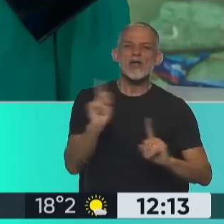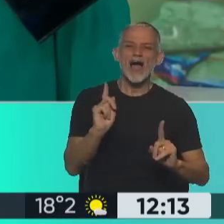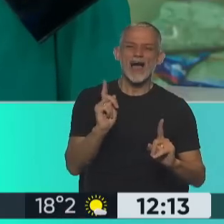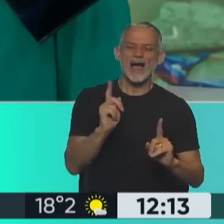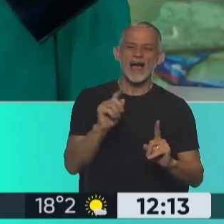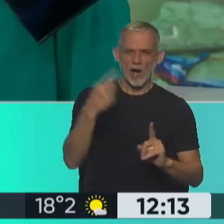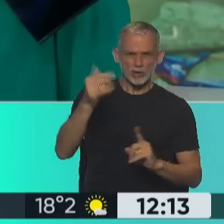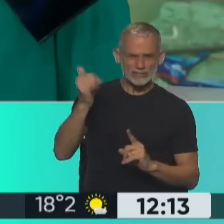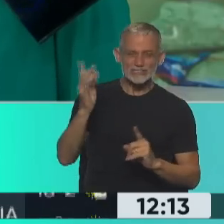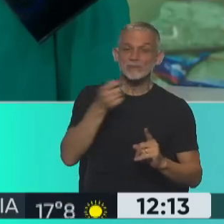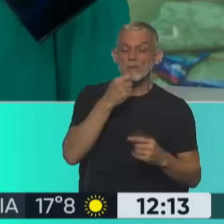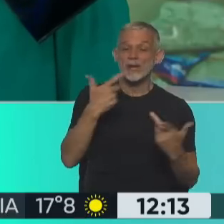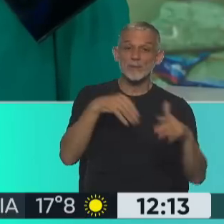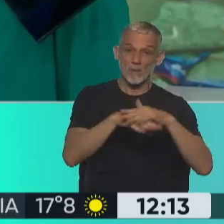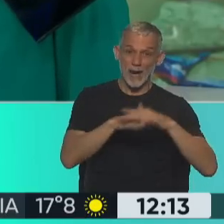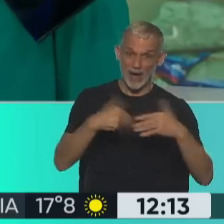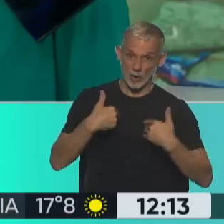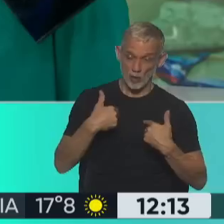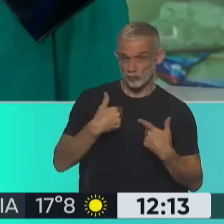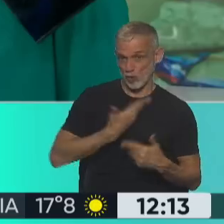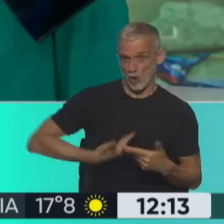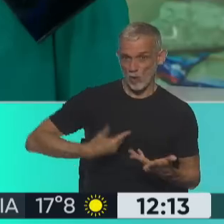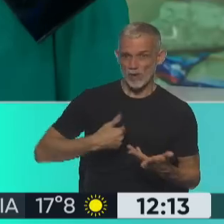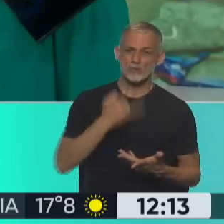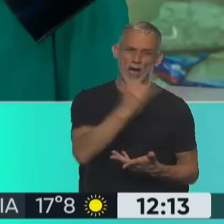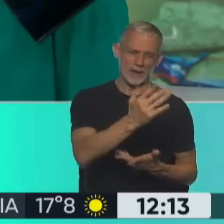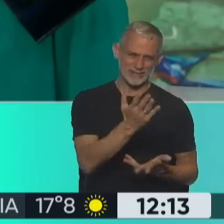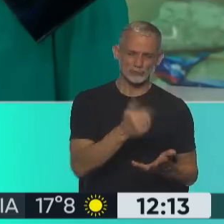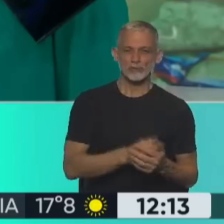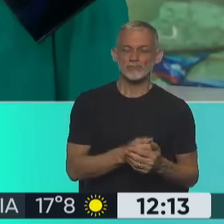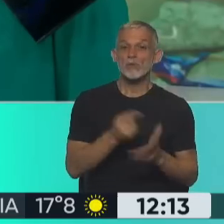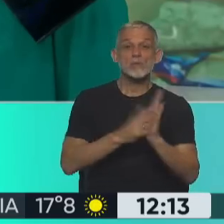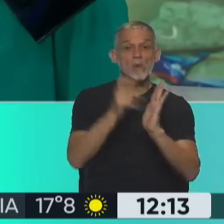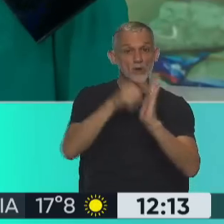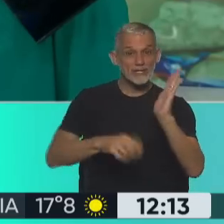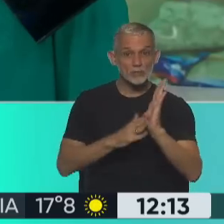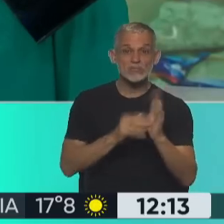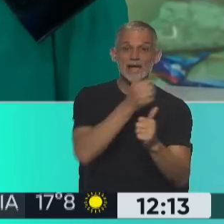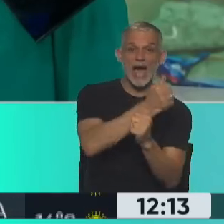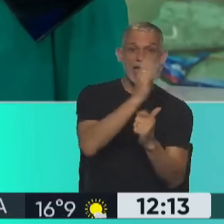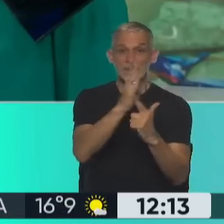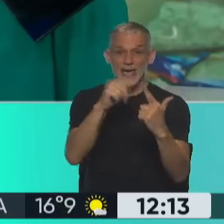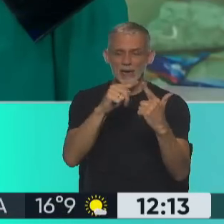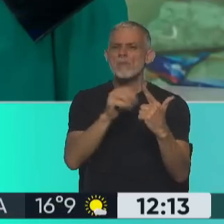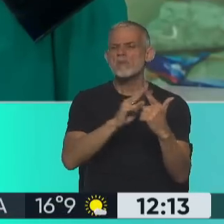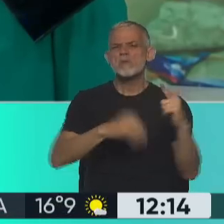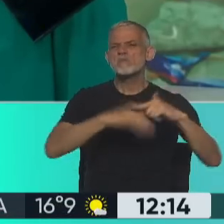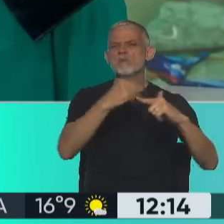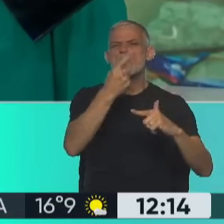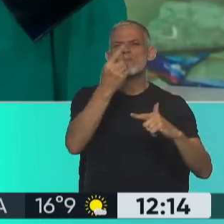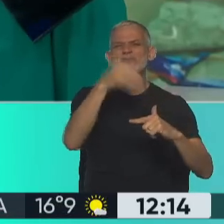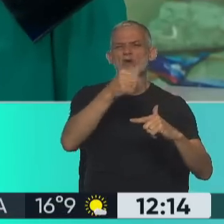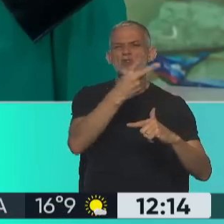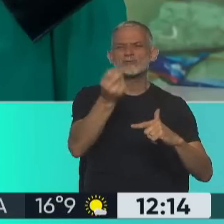por qué. Porque si ustedes fueran banco, yo como gobierno les digo, bueno, al monotributista categoría A y B, dale hasta un millón